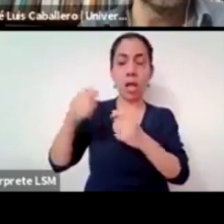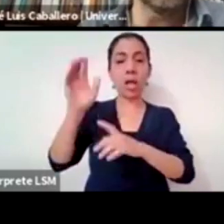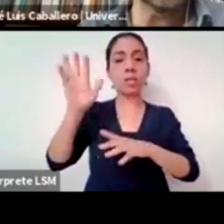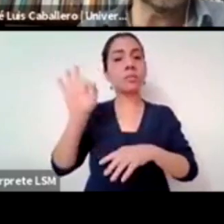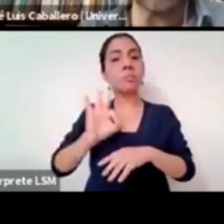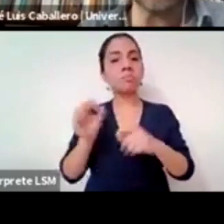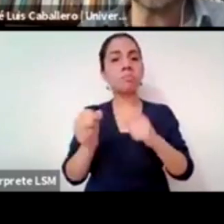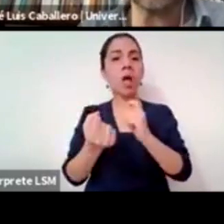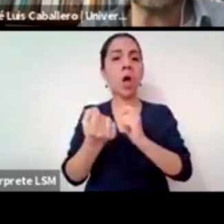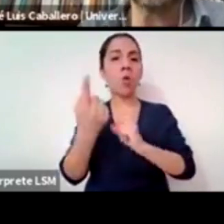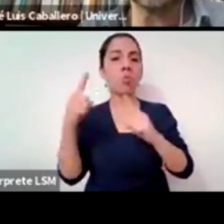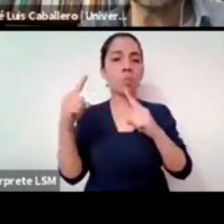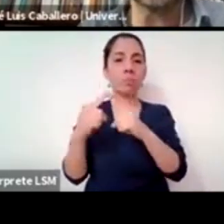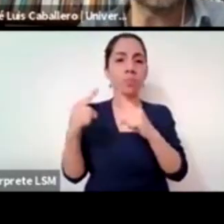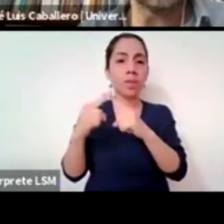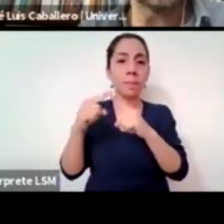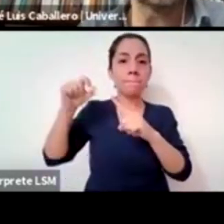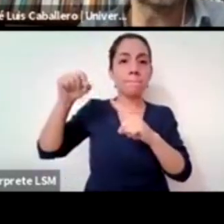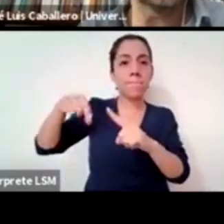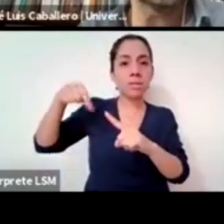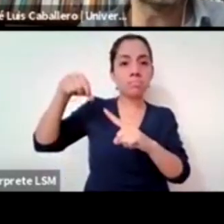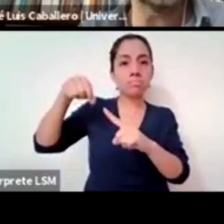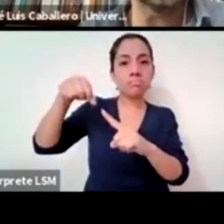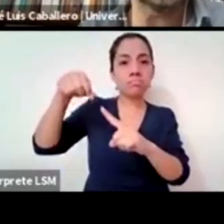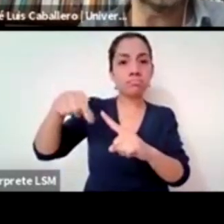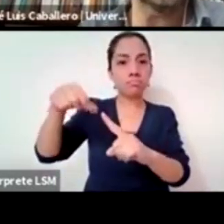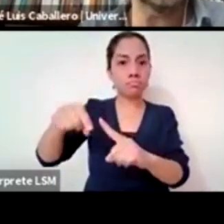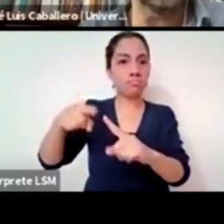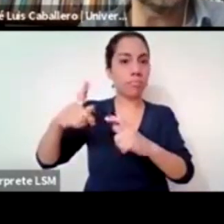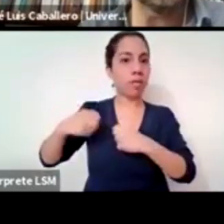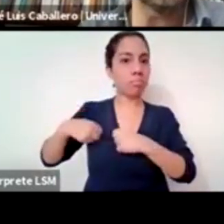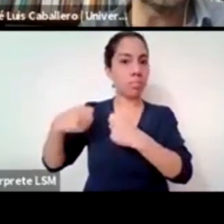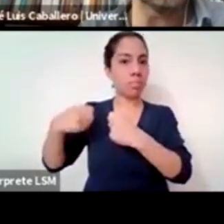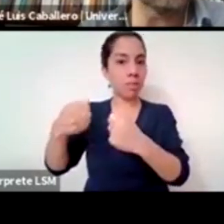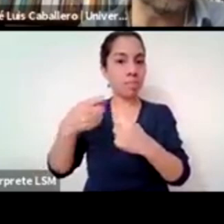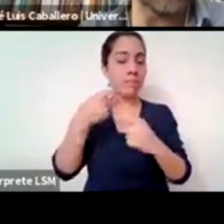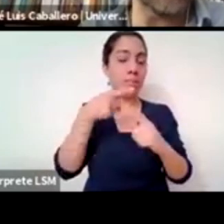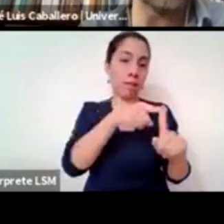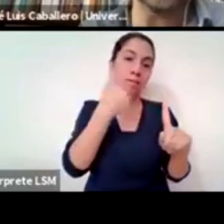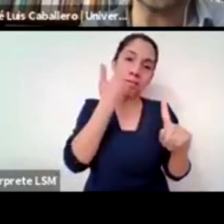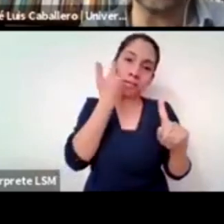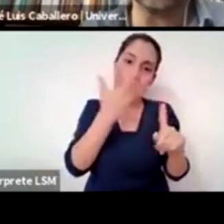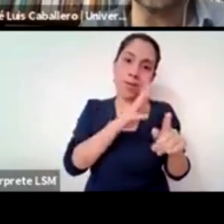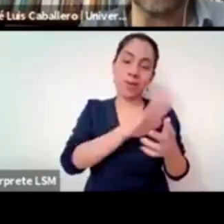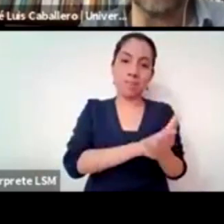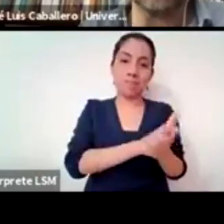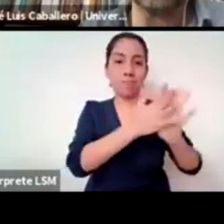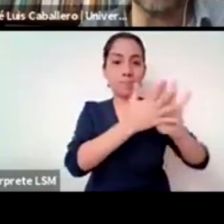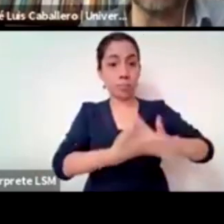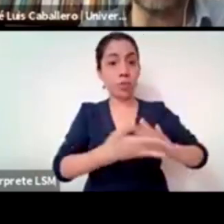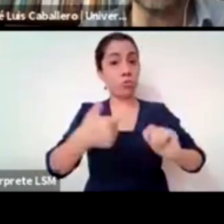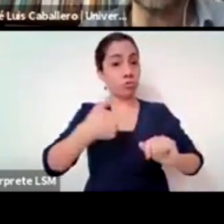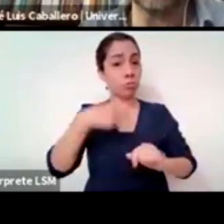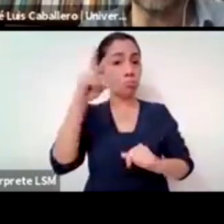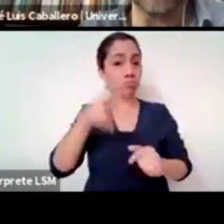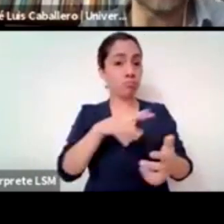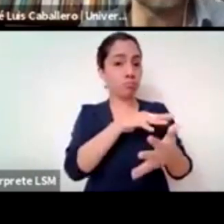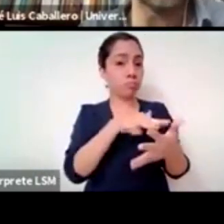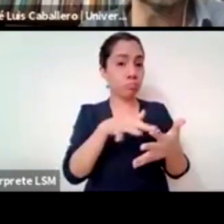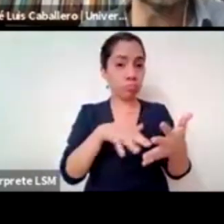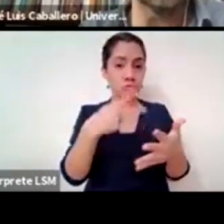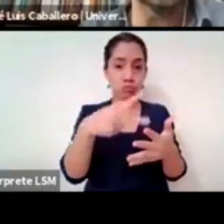pues ese trabajo teológico no ha sido sencillo yo he leído mucho a Juan José en el país en